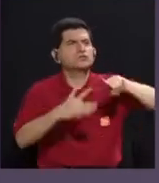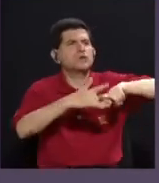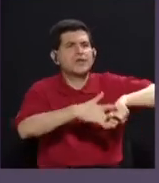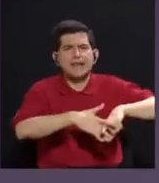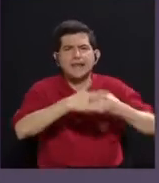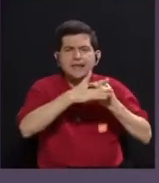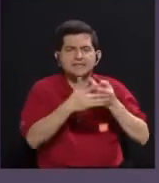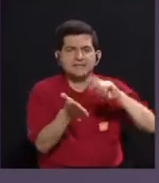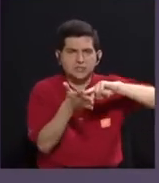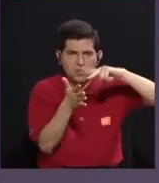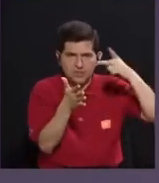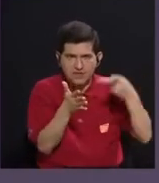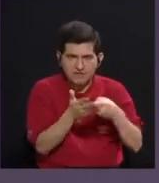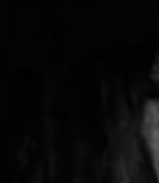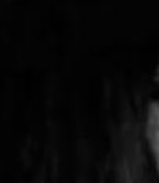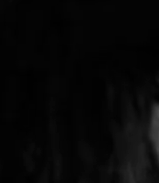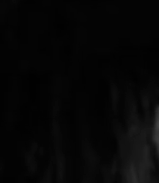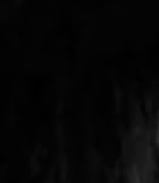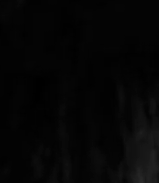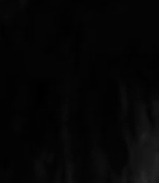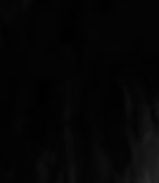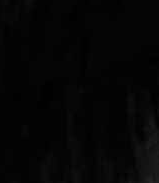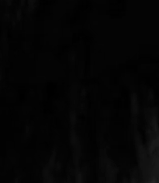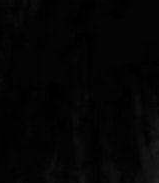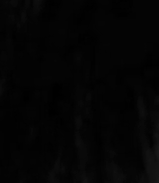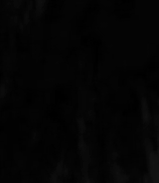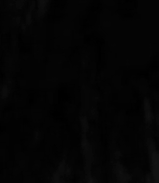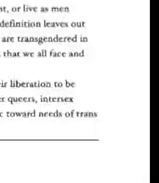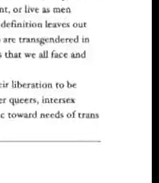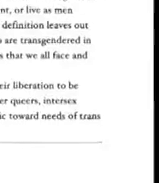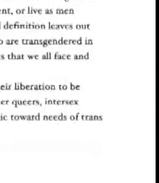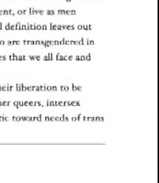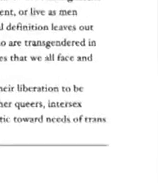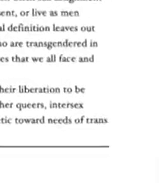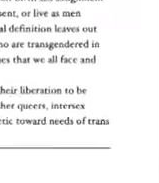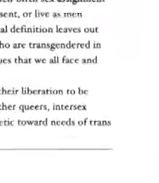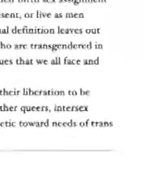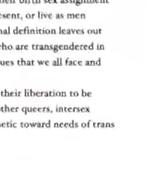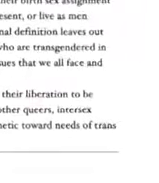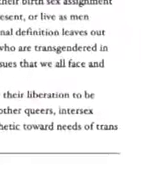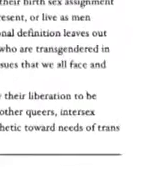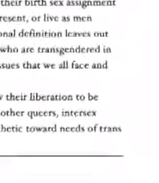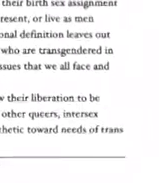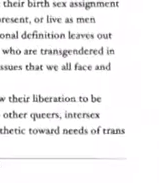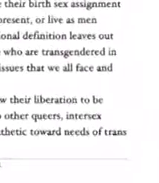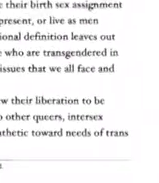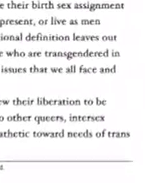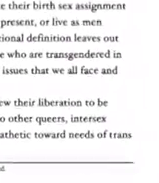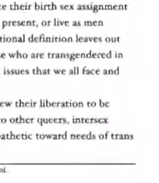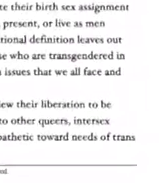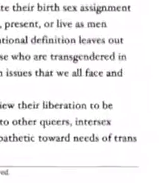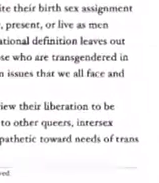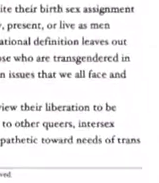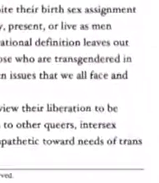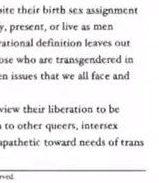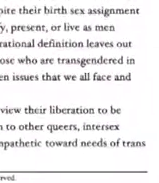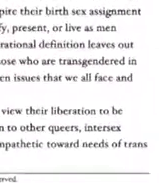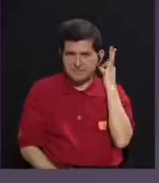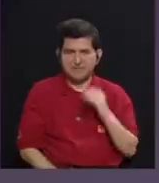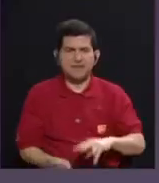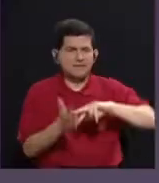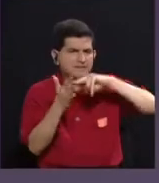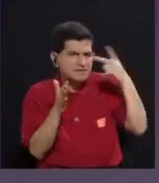de la definición de Emi Koyama y de su manifiesto transfeminista del 2003, donde ella define la